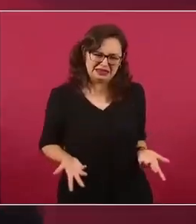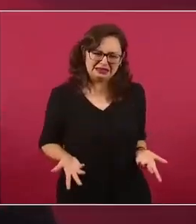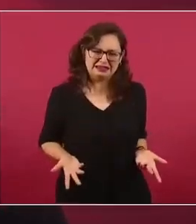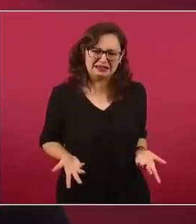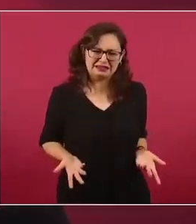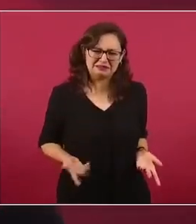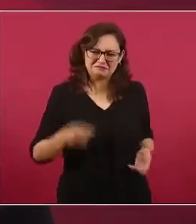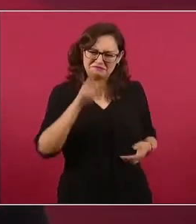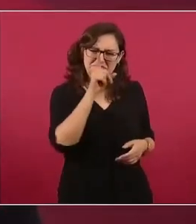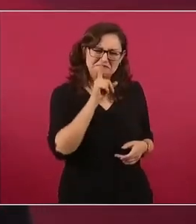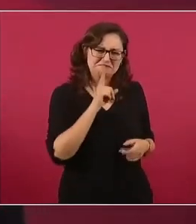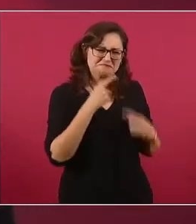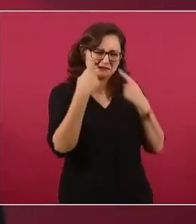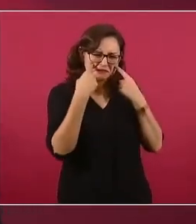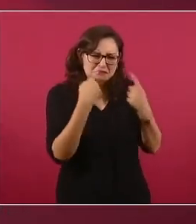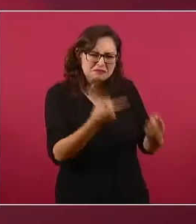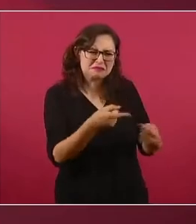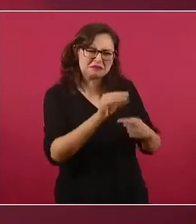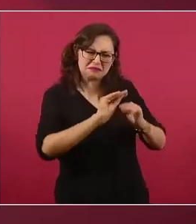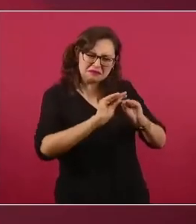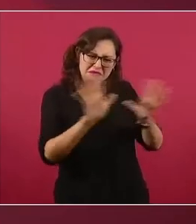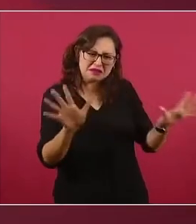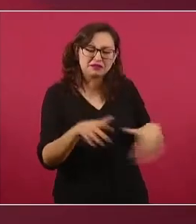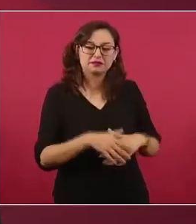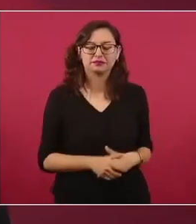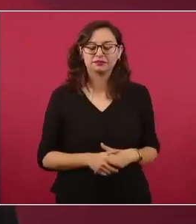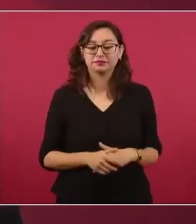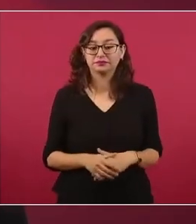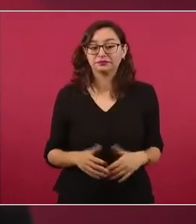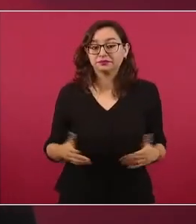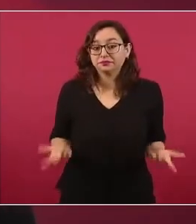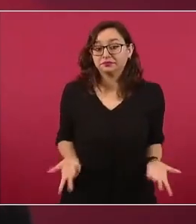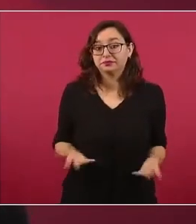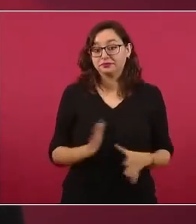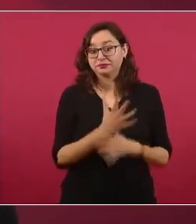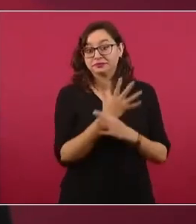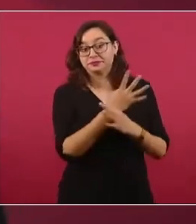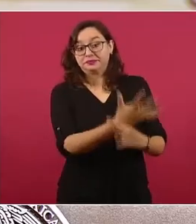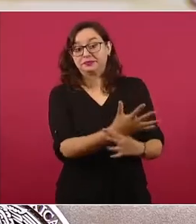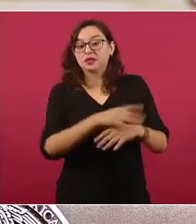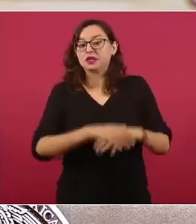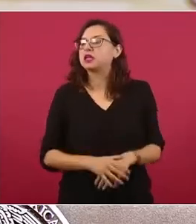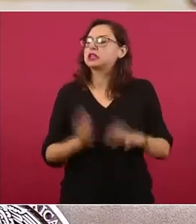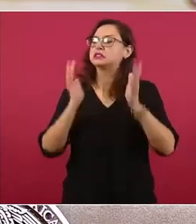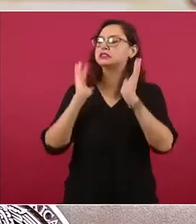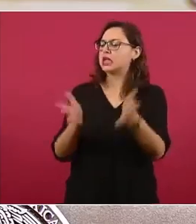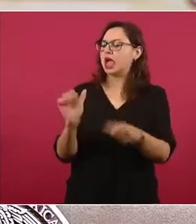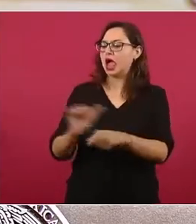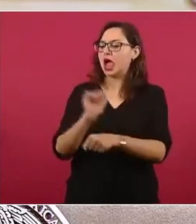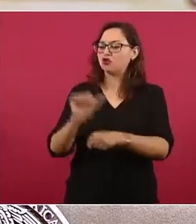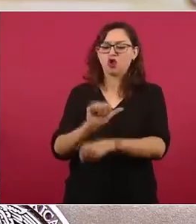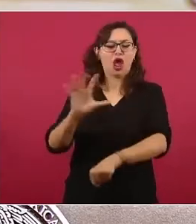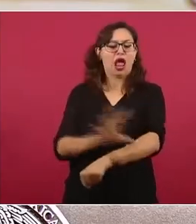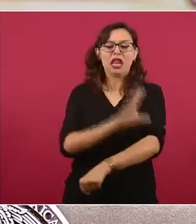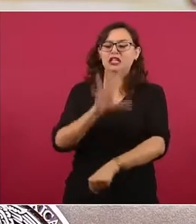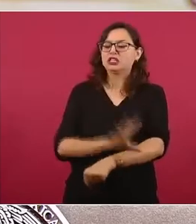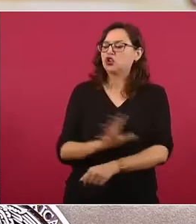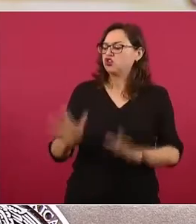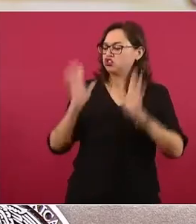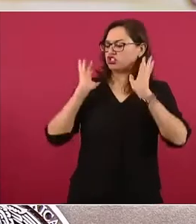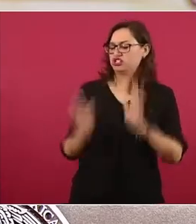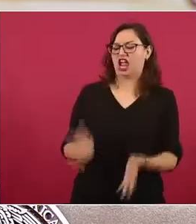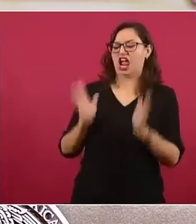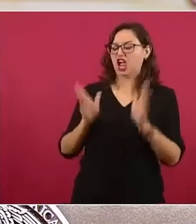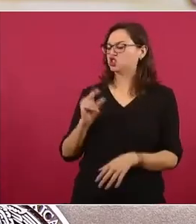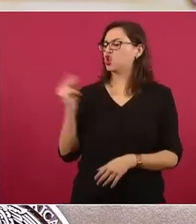Primero fue el tema de la inutilidad de una refinería si ya todos los vehículos serán eléctricos. Cosa que todavía no pasa. Pero